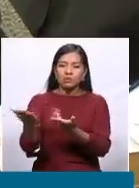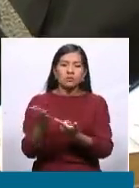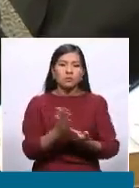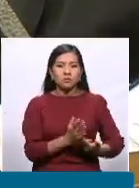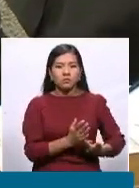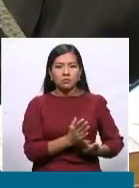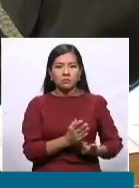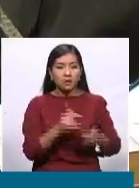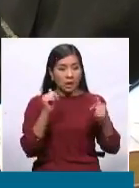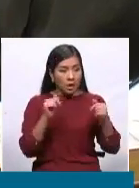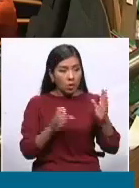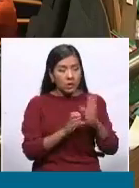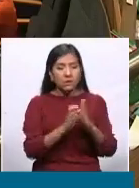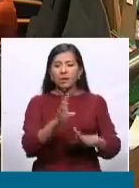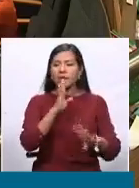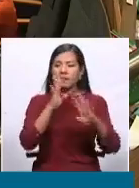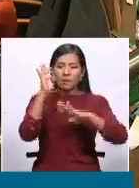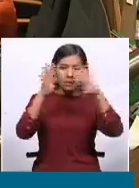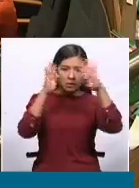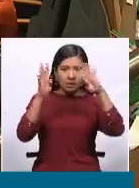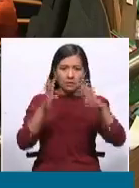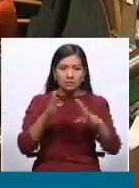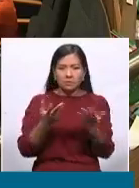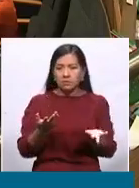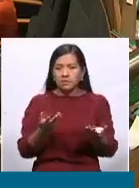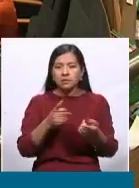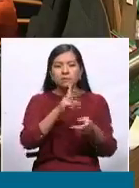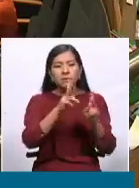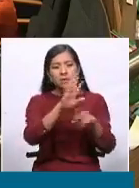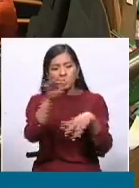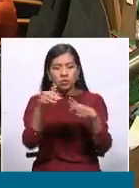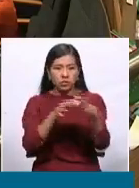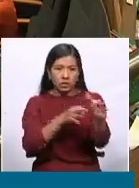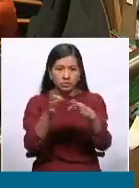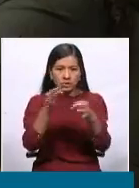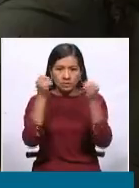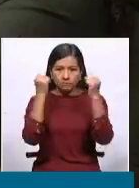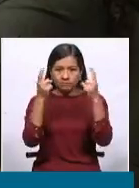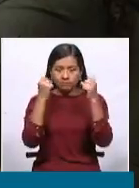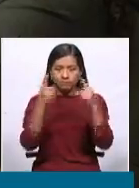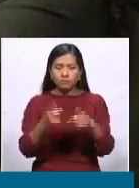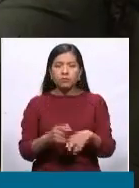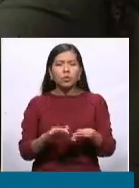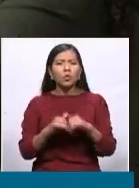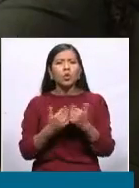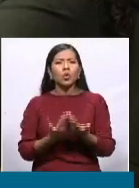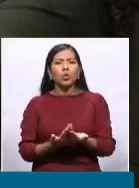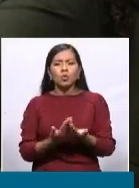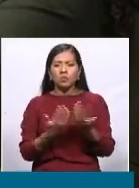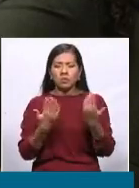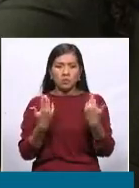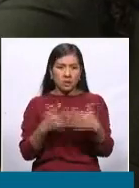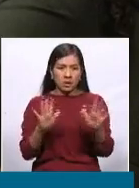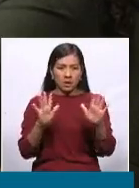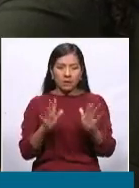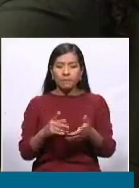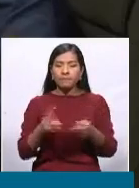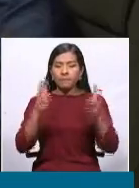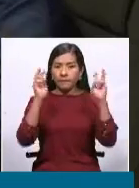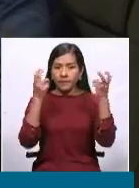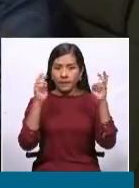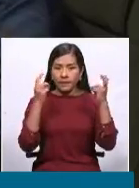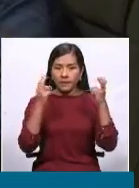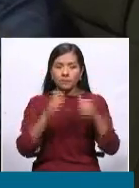Y fíjate cómo la población tiene que entender esto, cómo a raíz de que